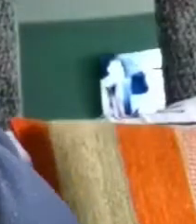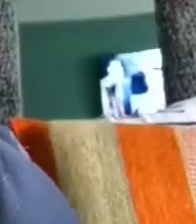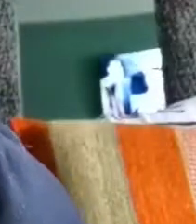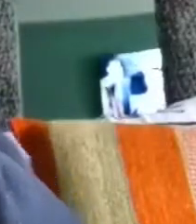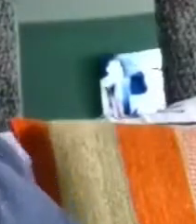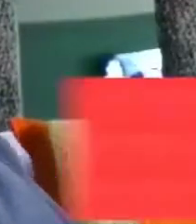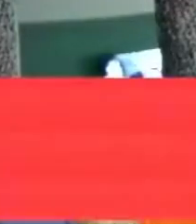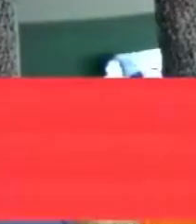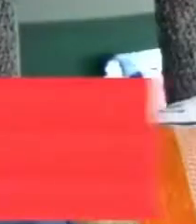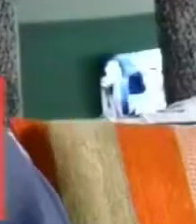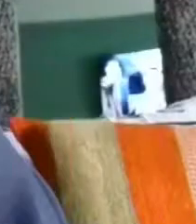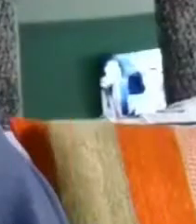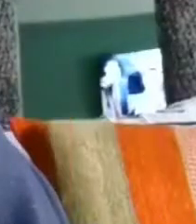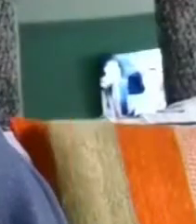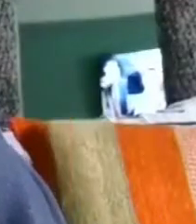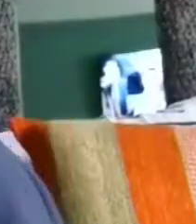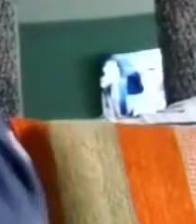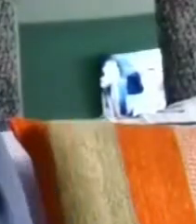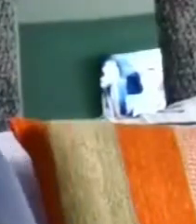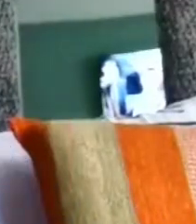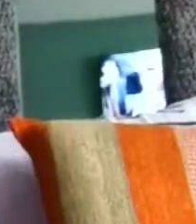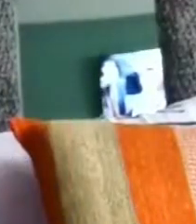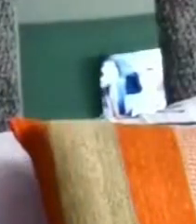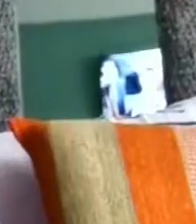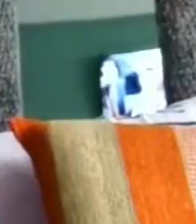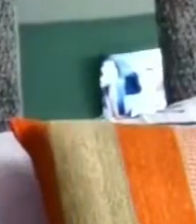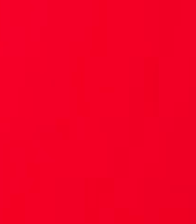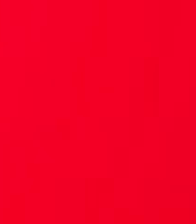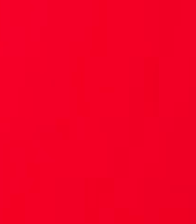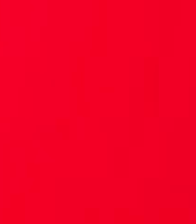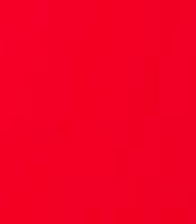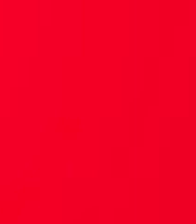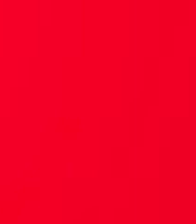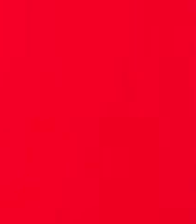dosis. Así es. Juntos pensaremos al COVID.